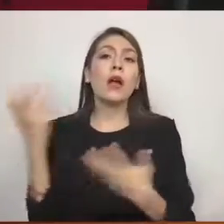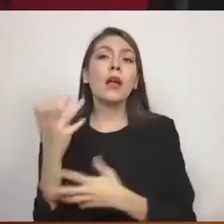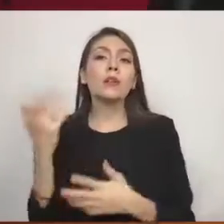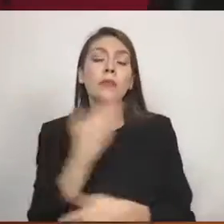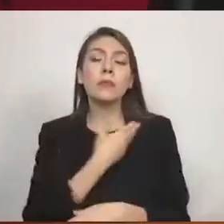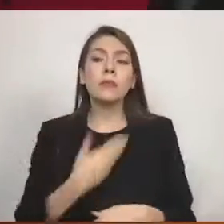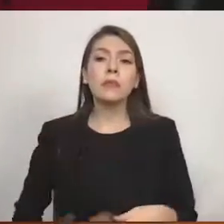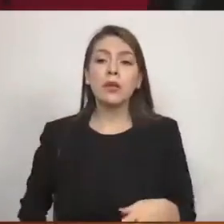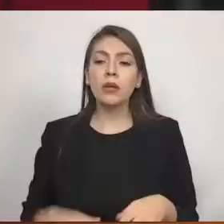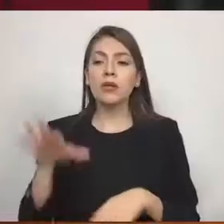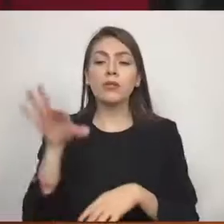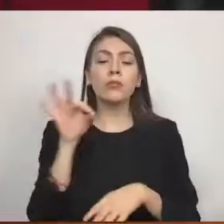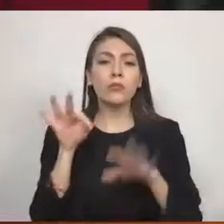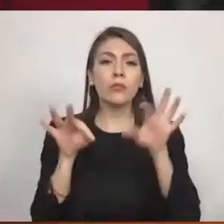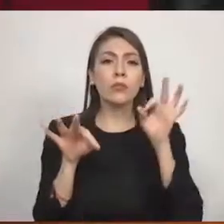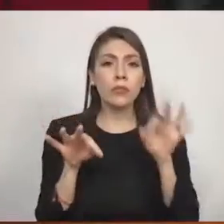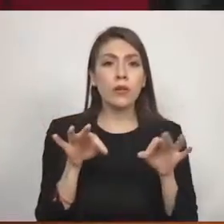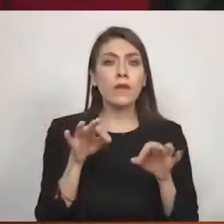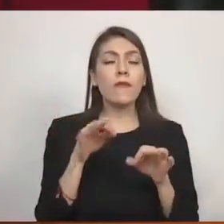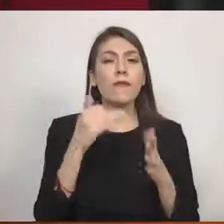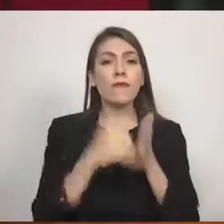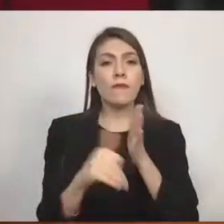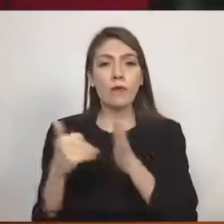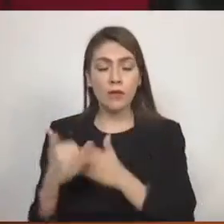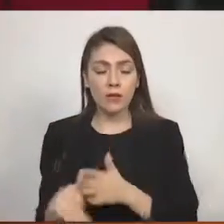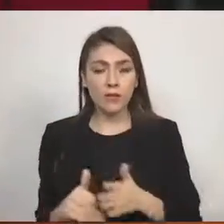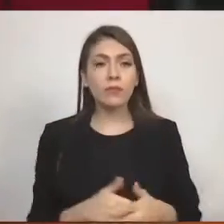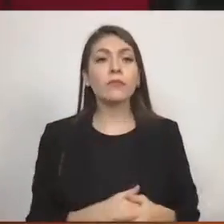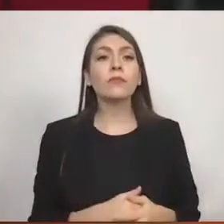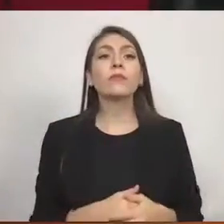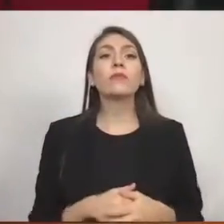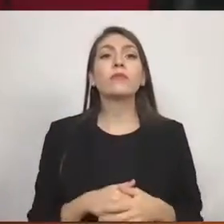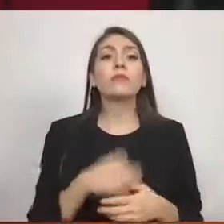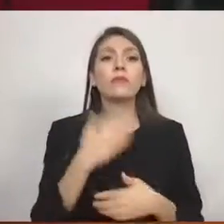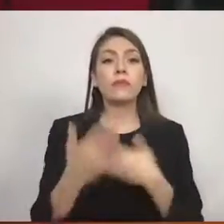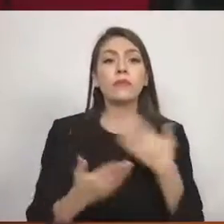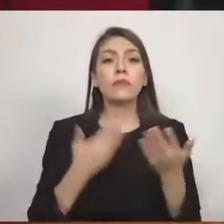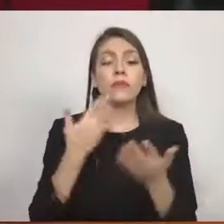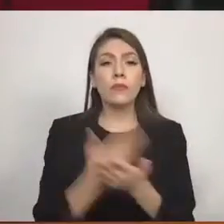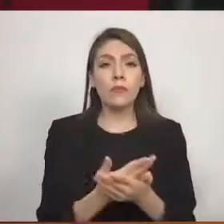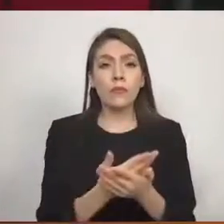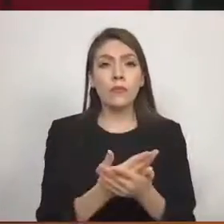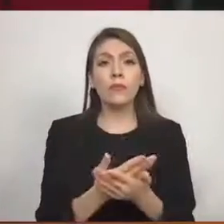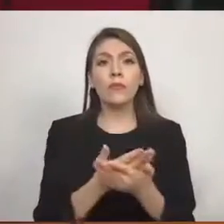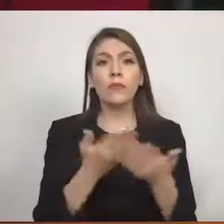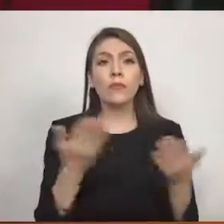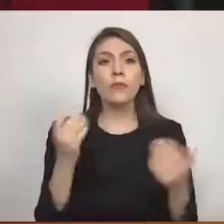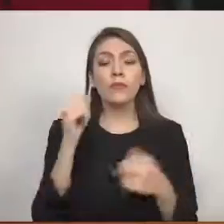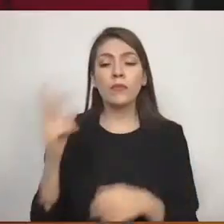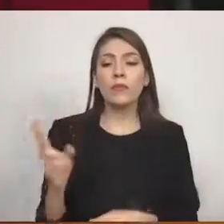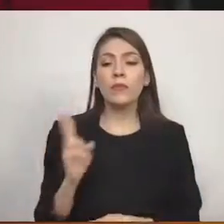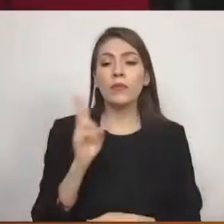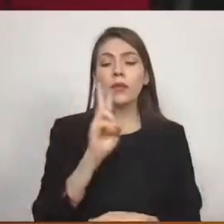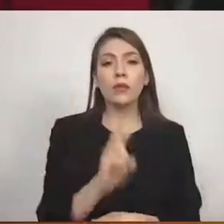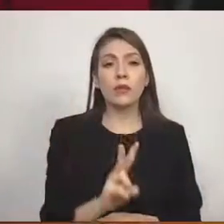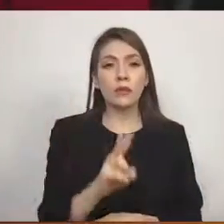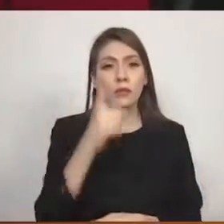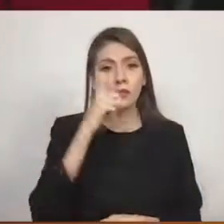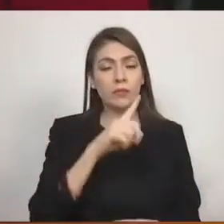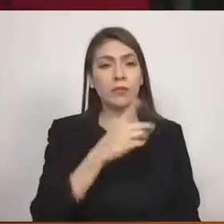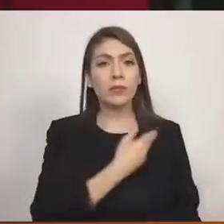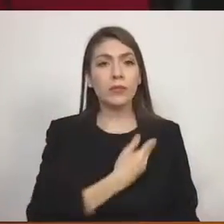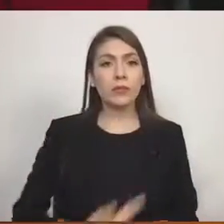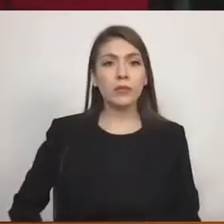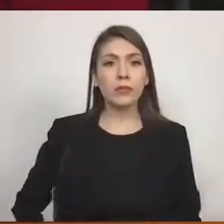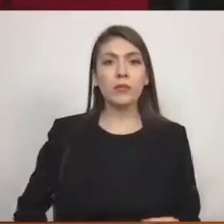Se propone a esa honorable legislatura del Estado la terna para ocupar el cargo de presidente municipal de Villa